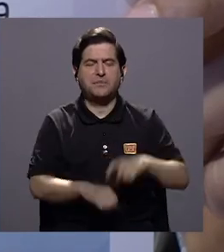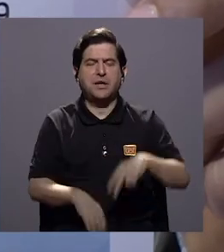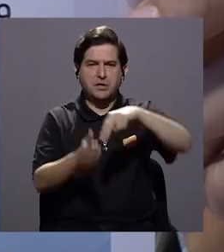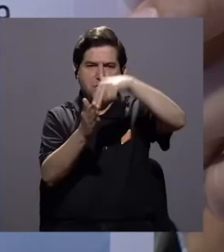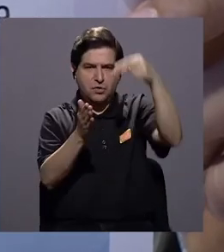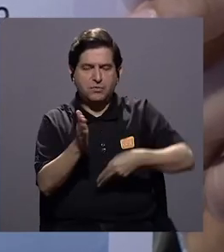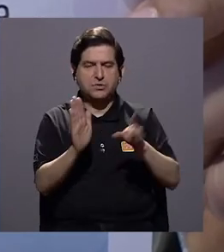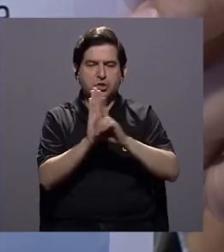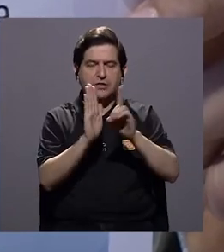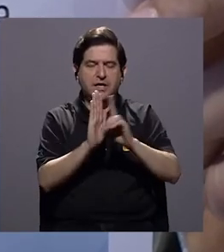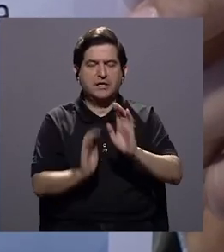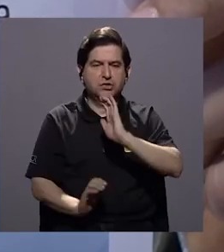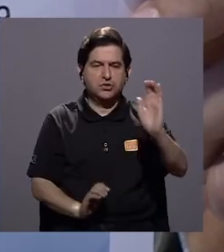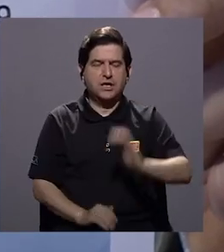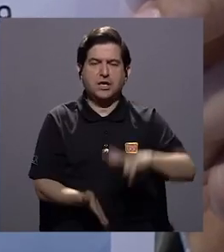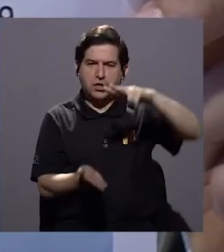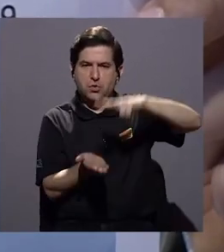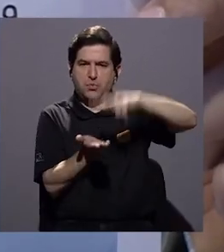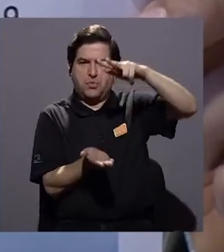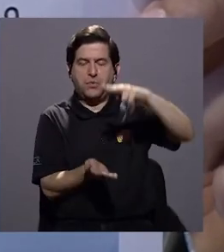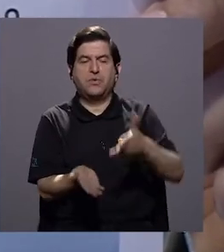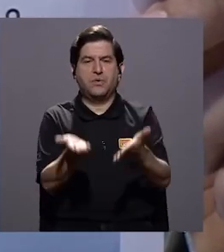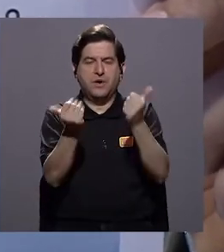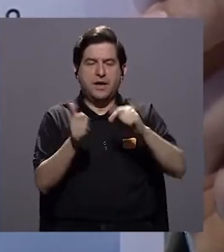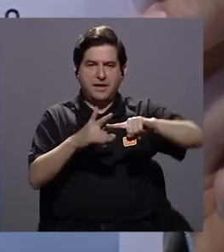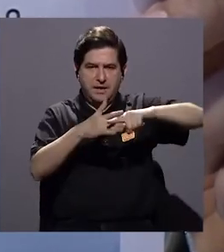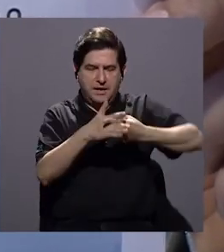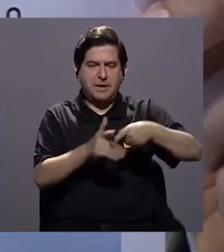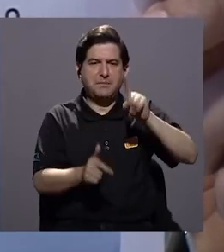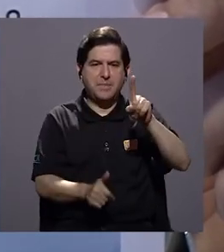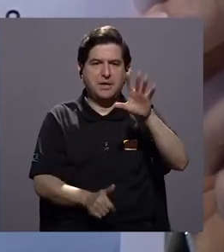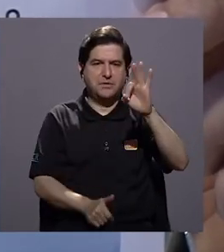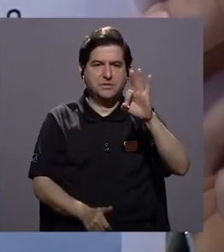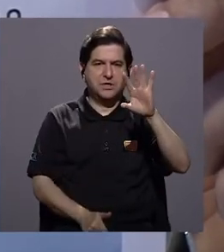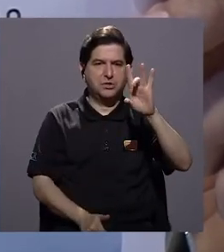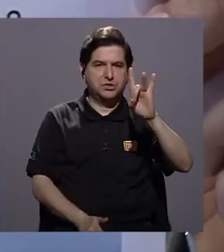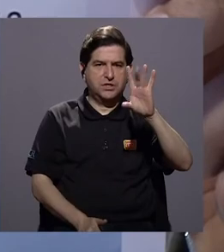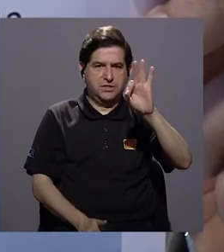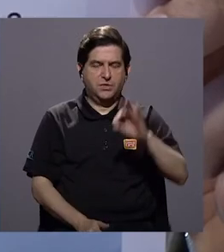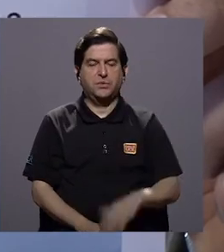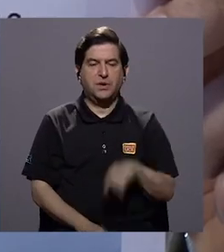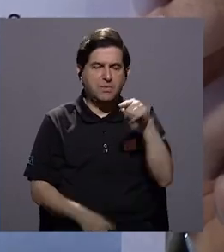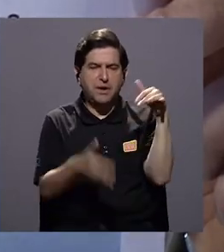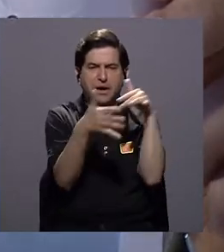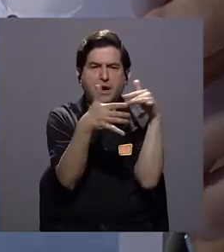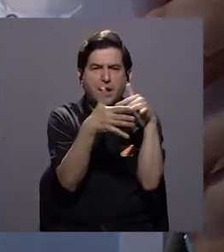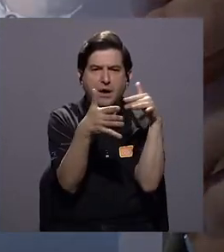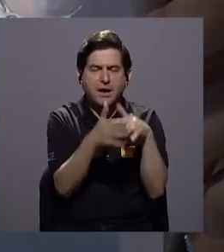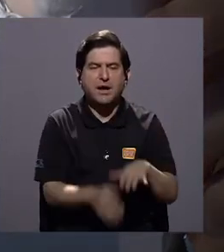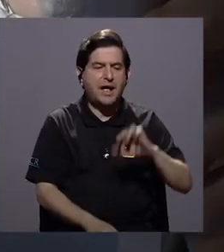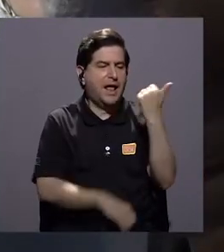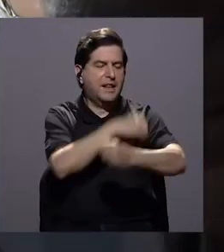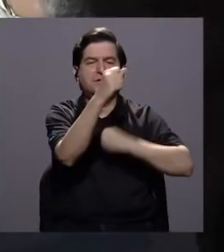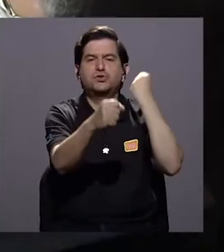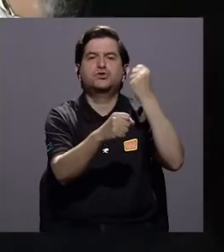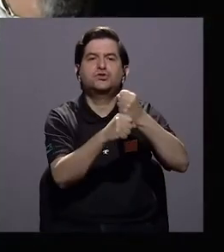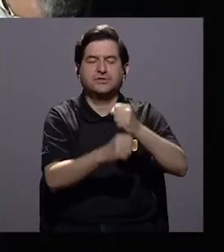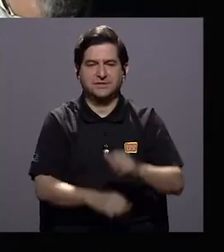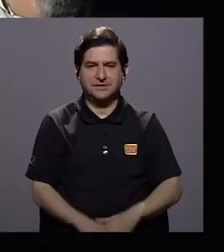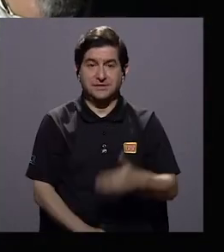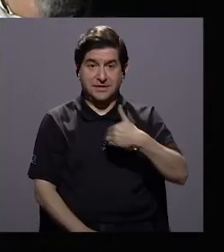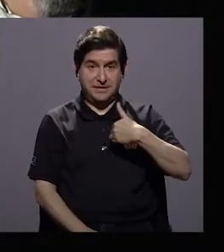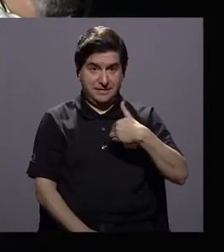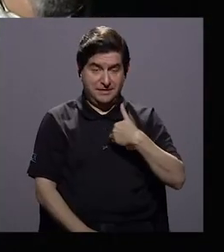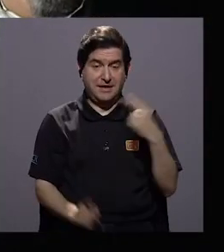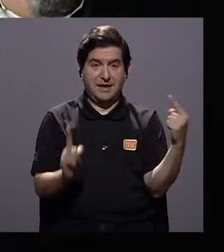ratifica la Convención sobre los Derechos del Niño. Entonces, quisimos partir de 1989 y hacer un estudio cada 10 años,